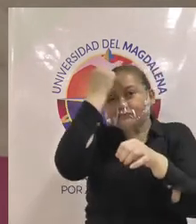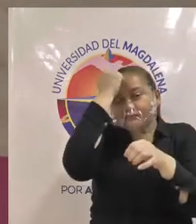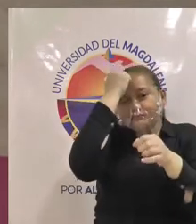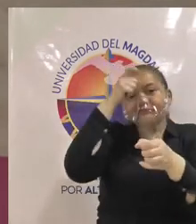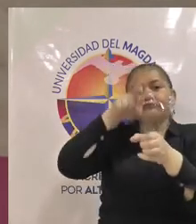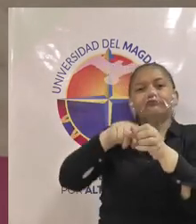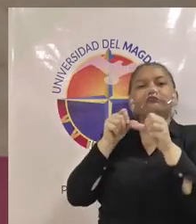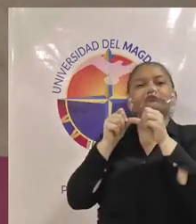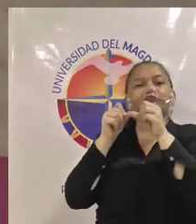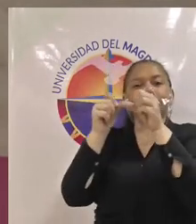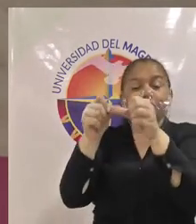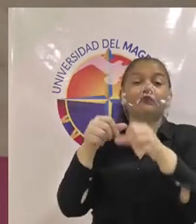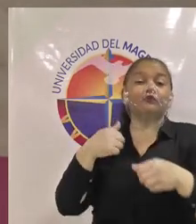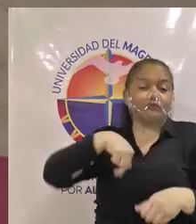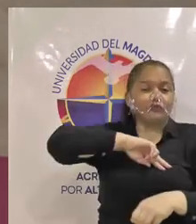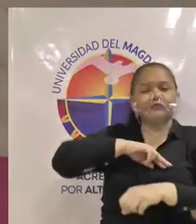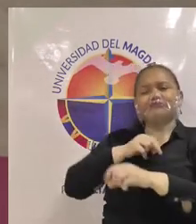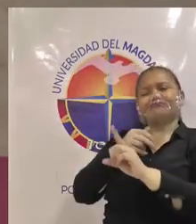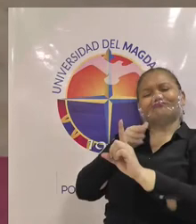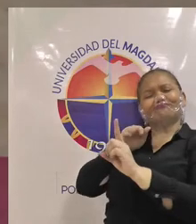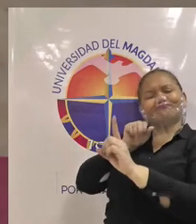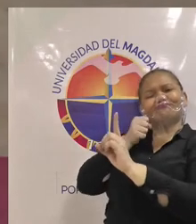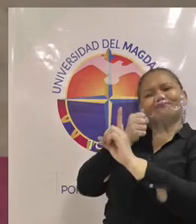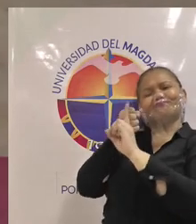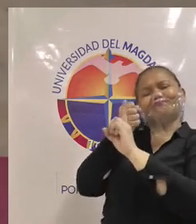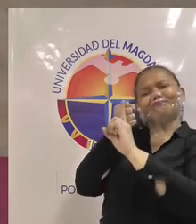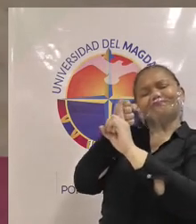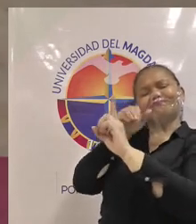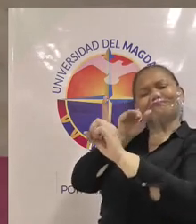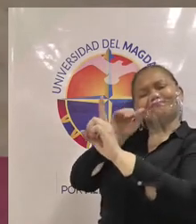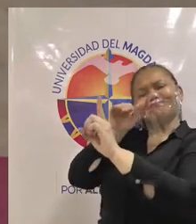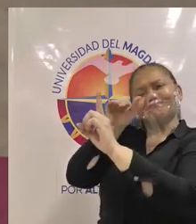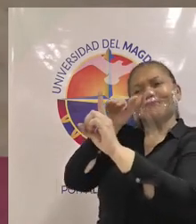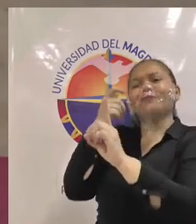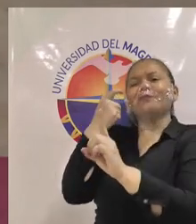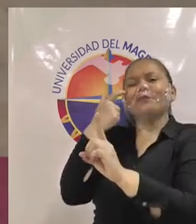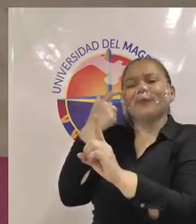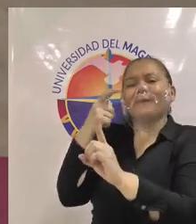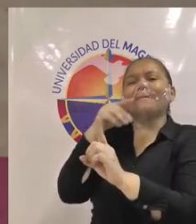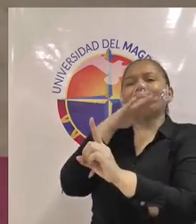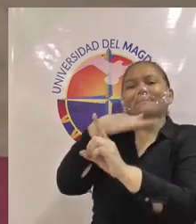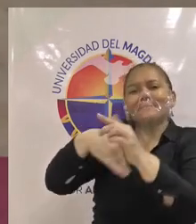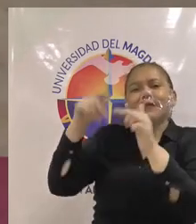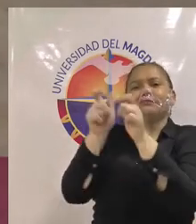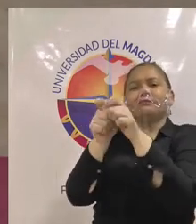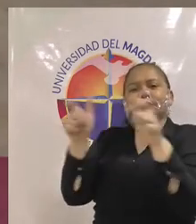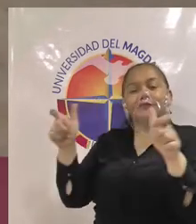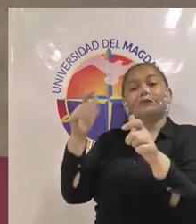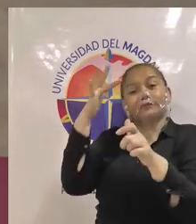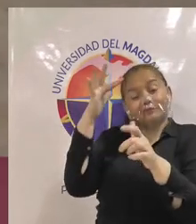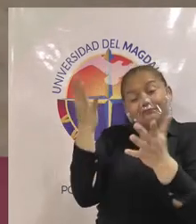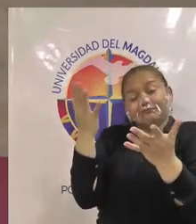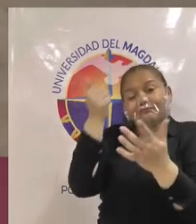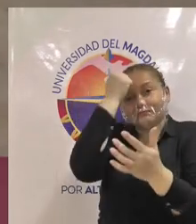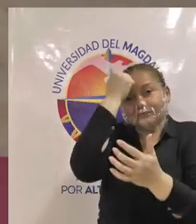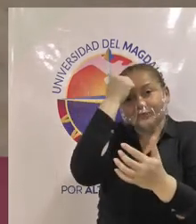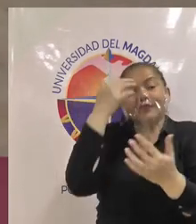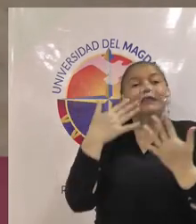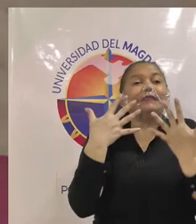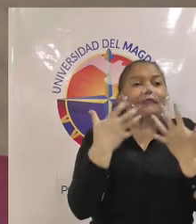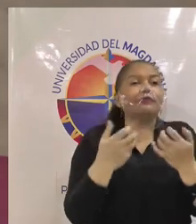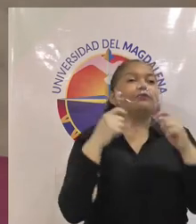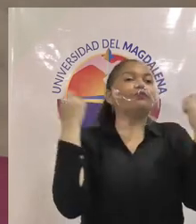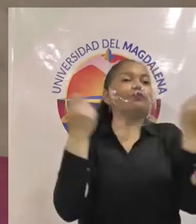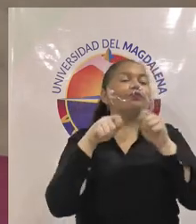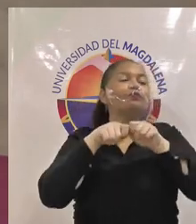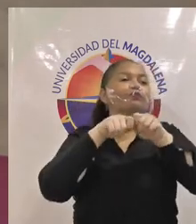la vinculación de estos docentes porque queremos ofertar desde la candidatura al consejo académico pues